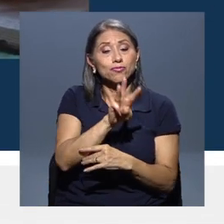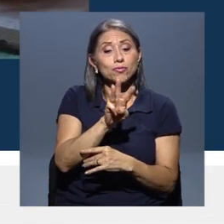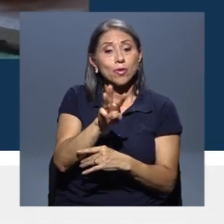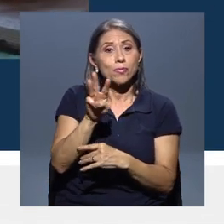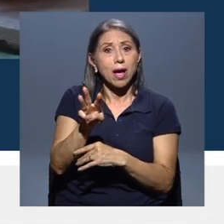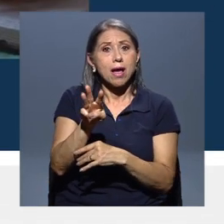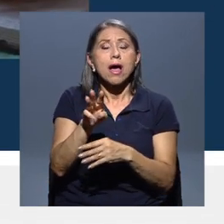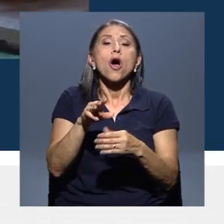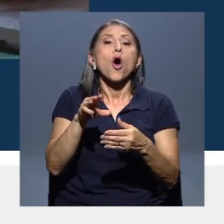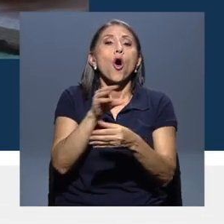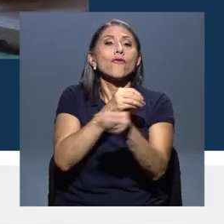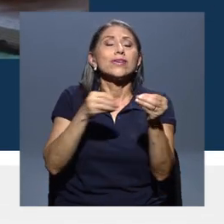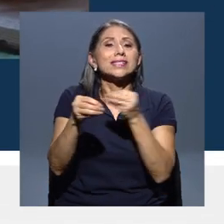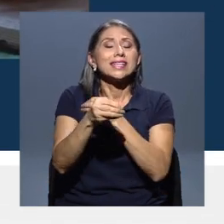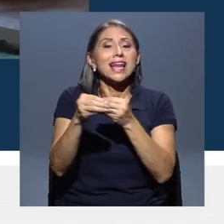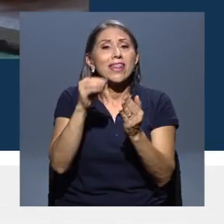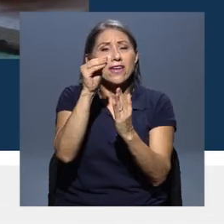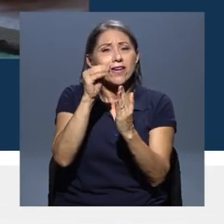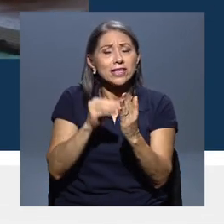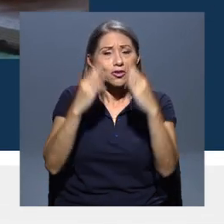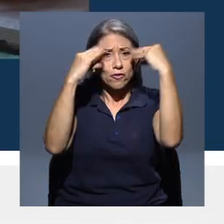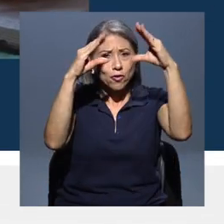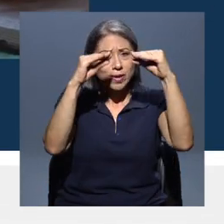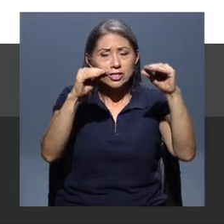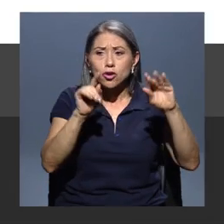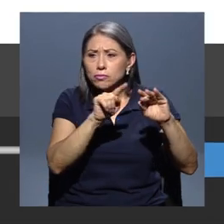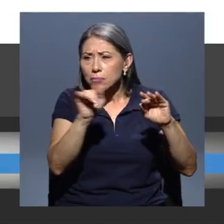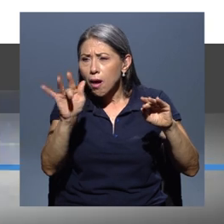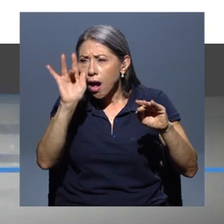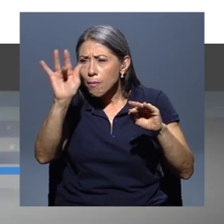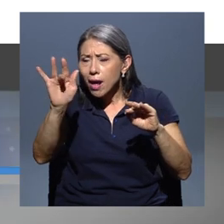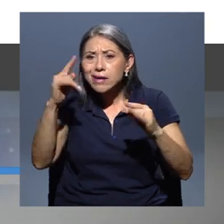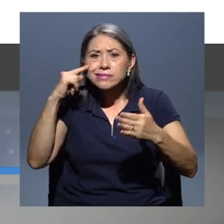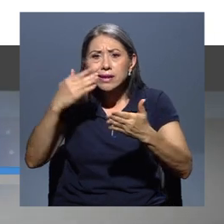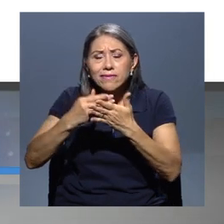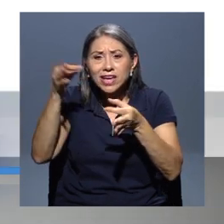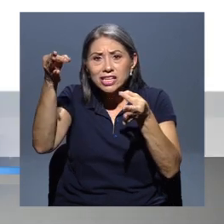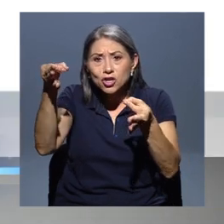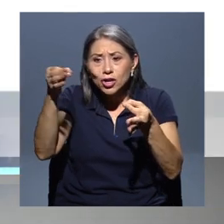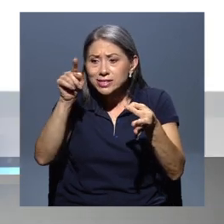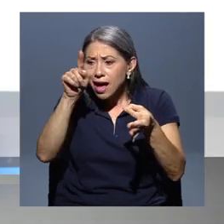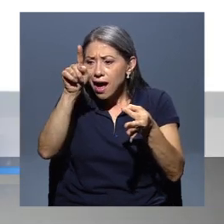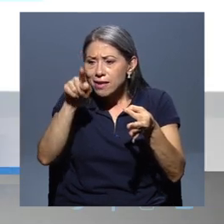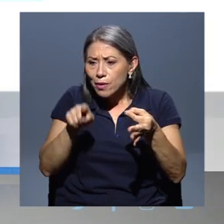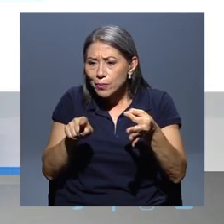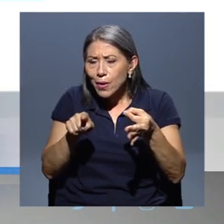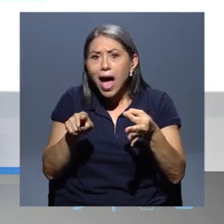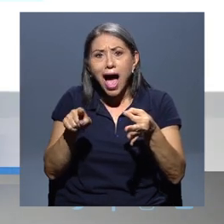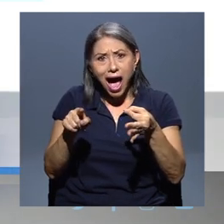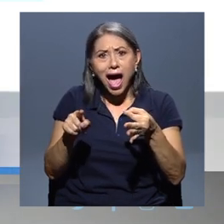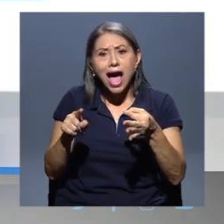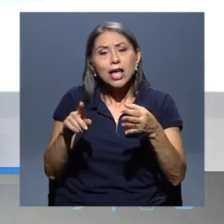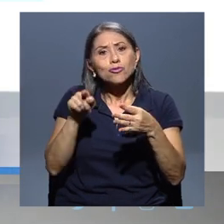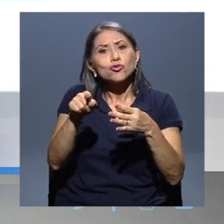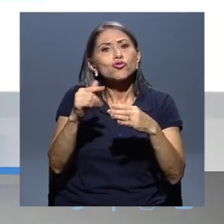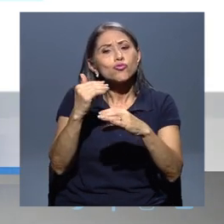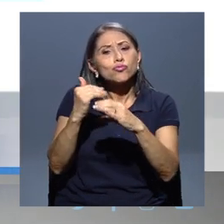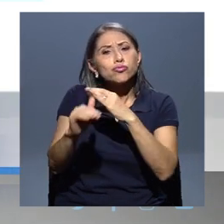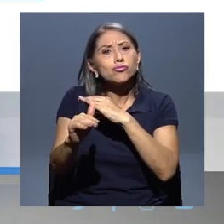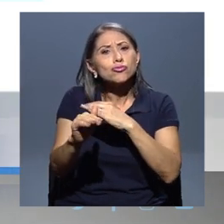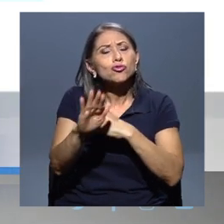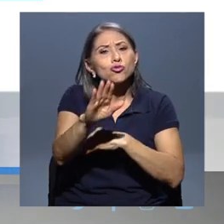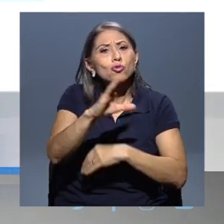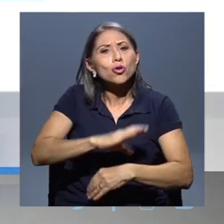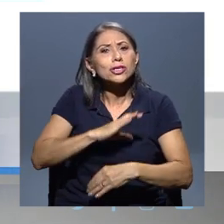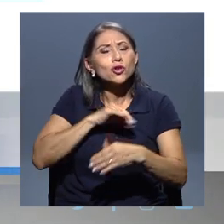Oficina de Registro de Información e ir al enlace de certificaciones. Ahí selecciona la dirección electrónica correspondiente según su condición de